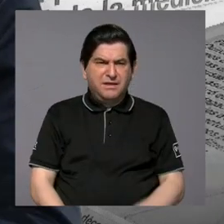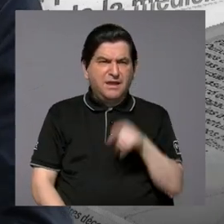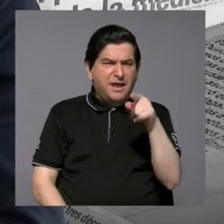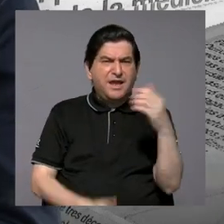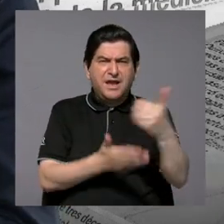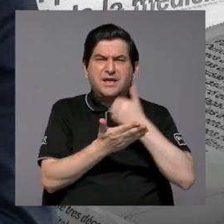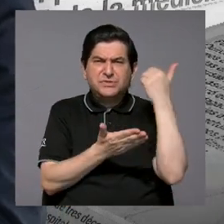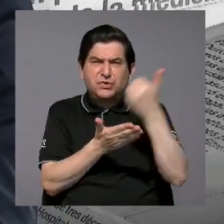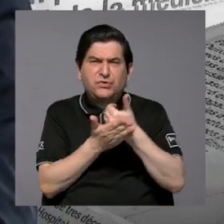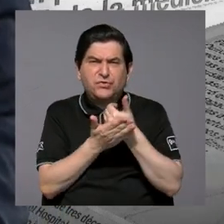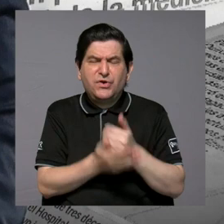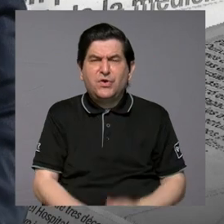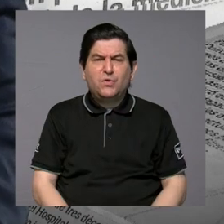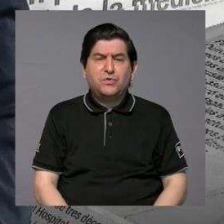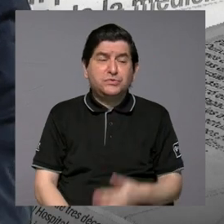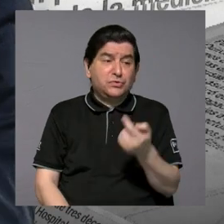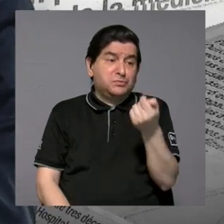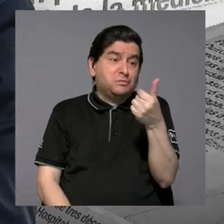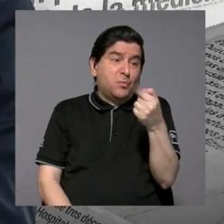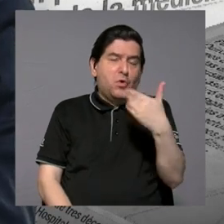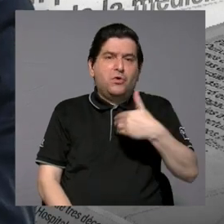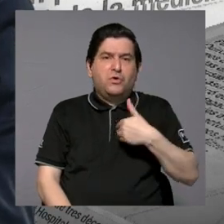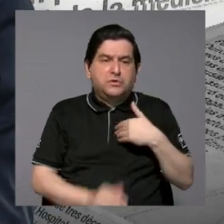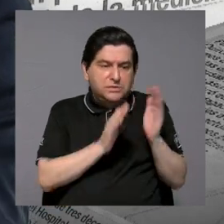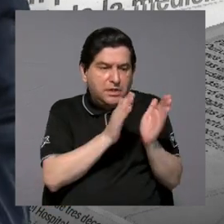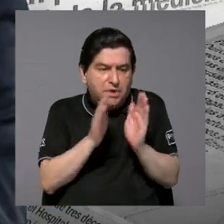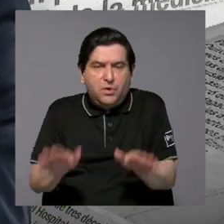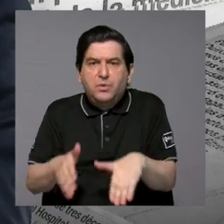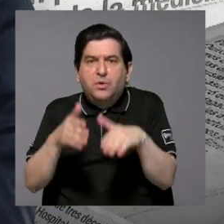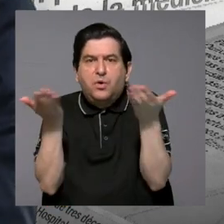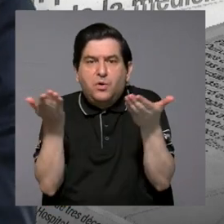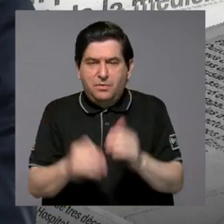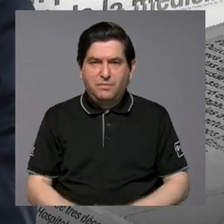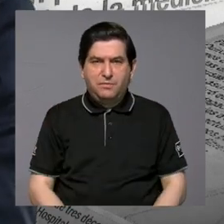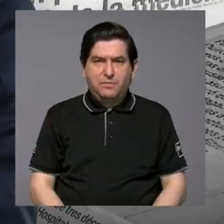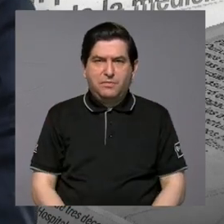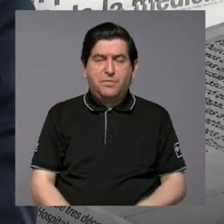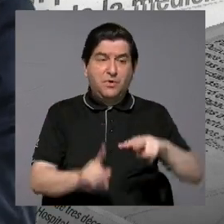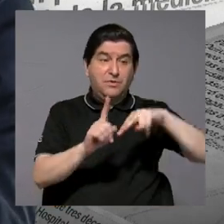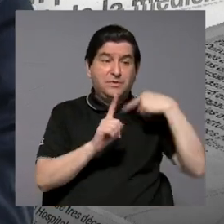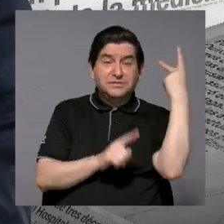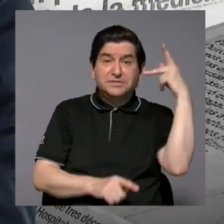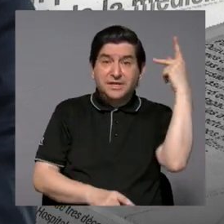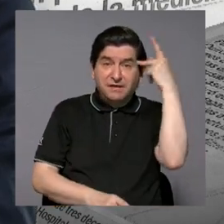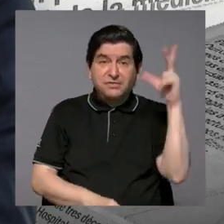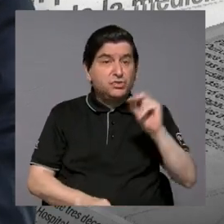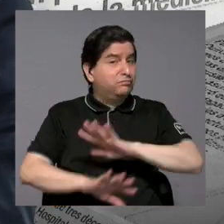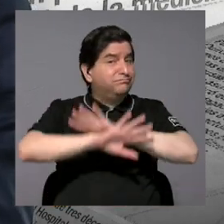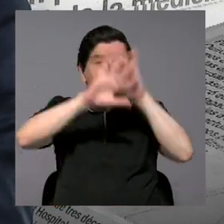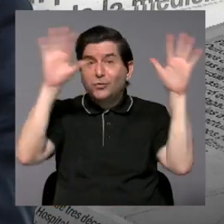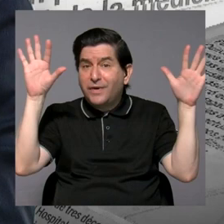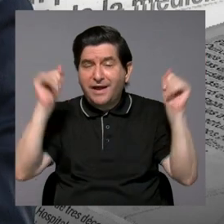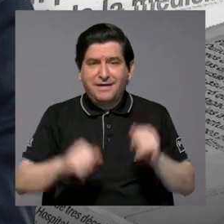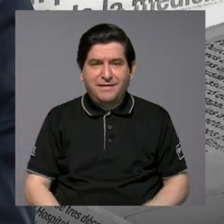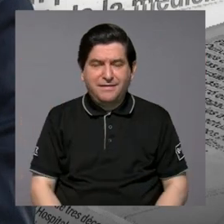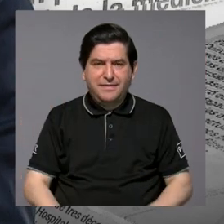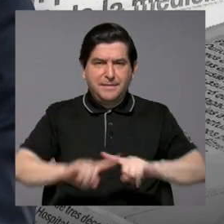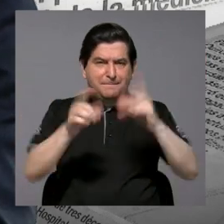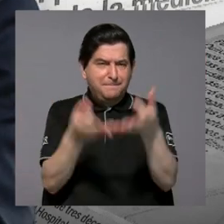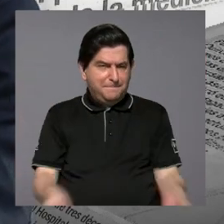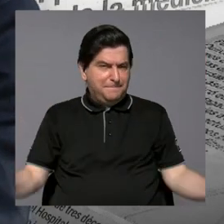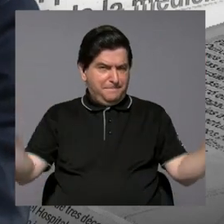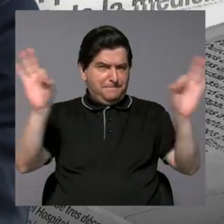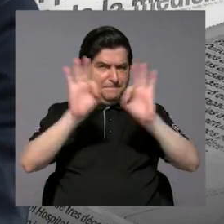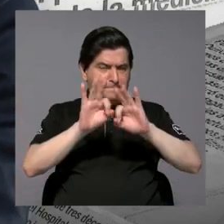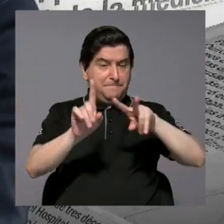esos recursos tan escasos que tenemos, si no necesariamente esa visión política está clara? Pero lo más importante